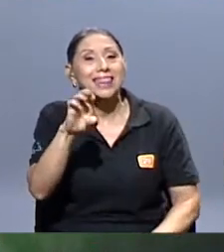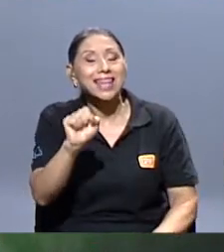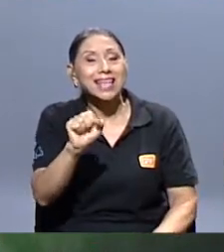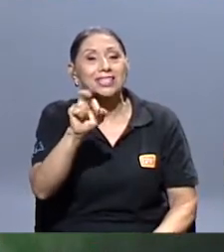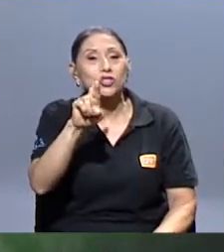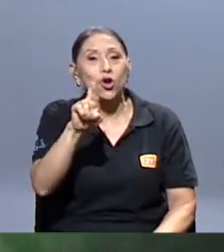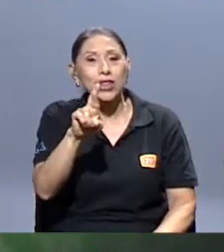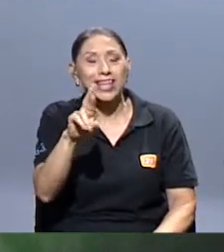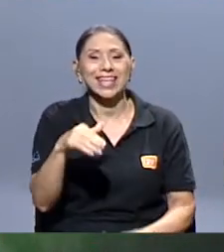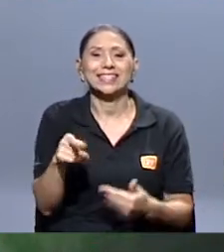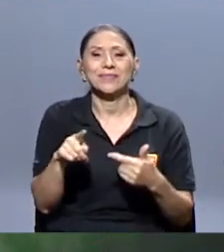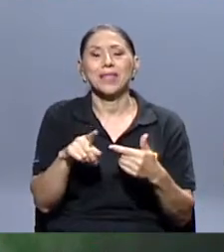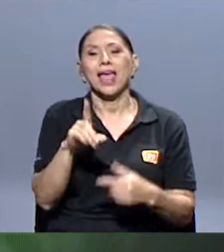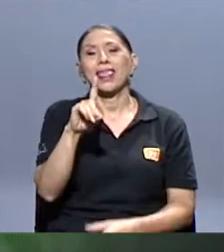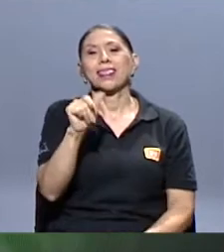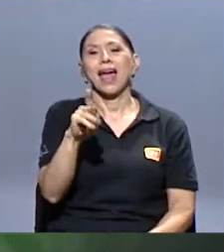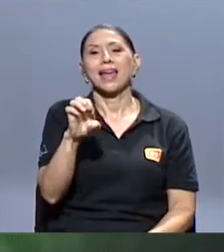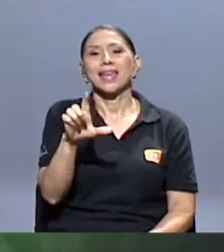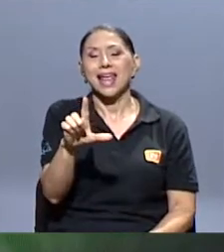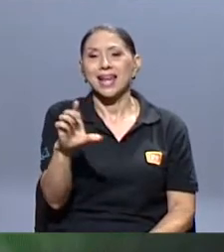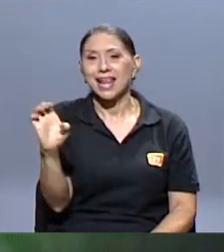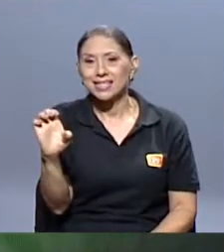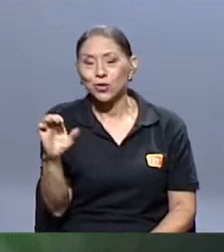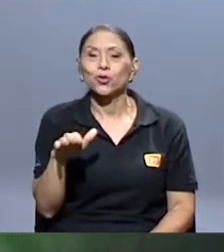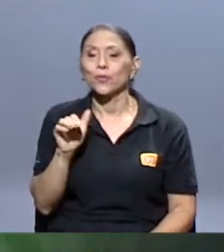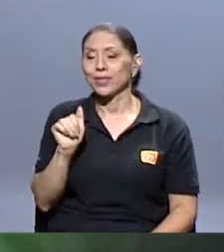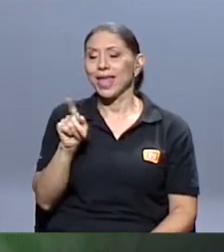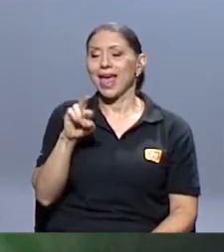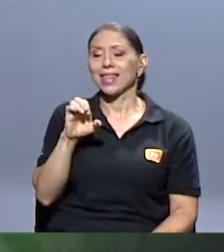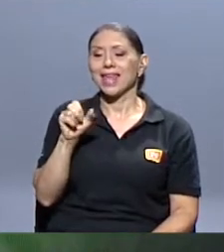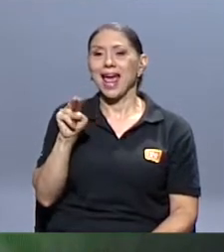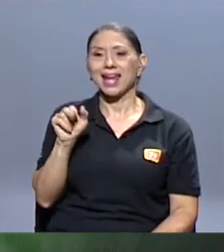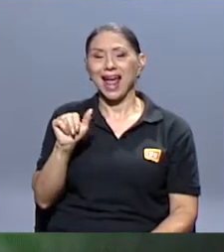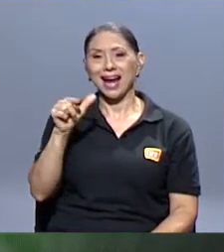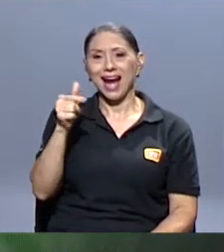a Daniel Elizondo y por supuesto a Adriana García también.